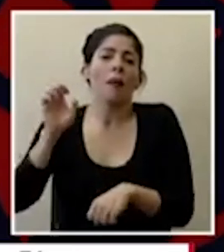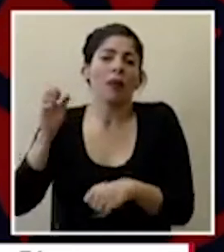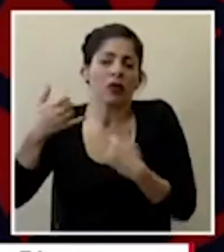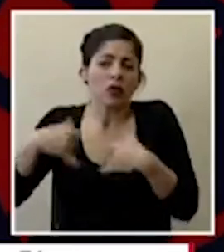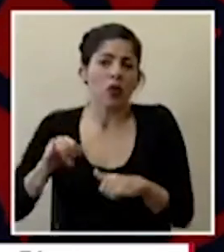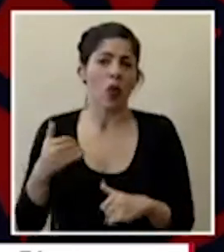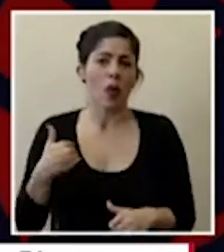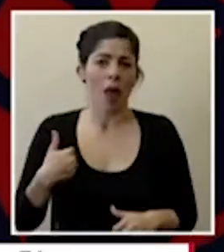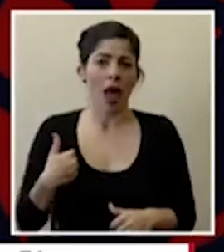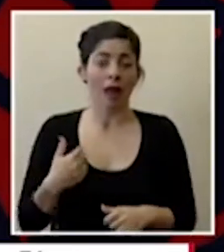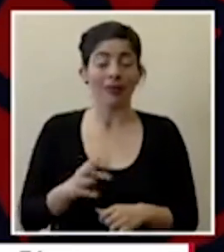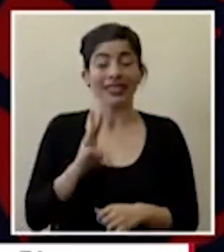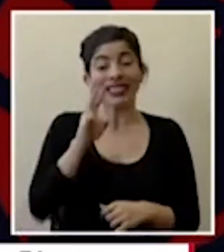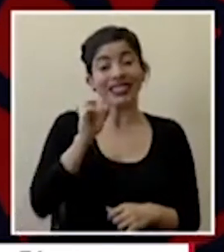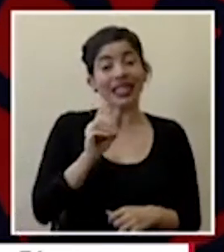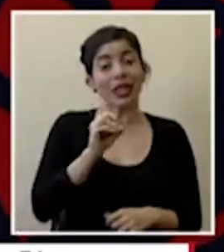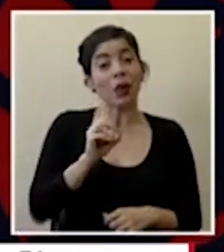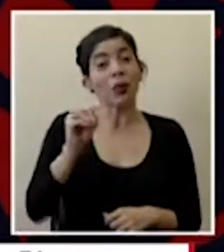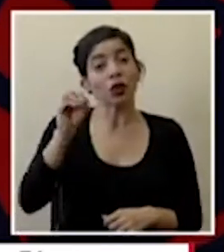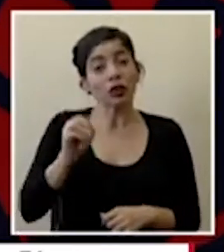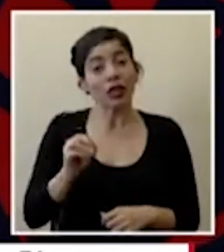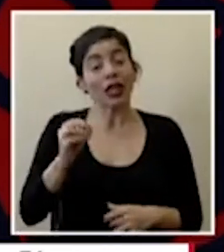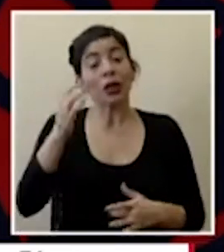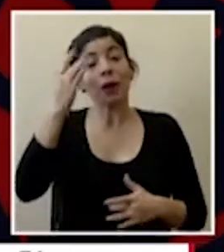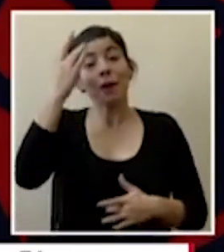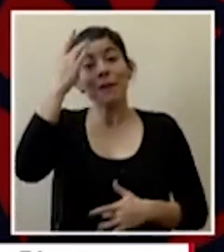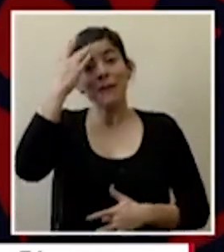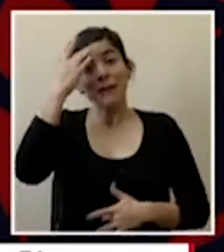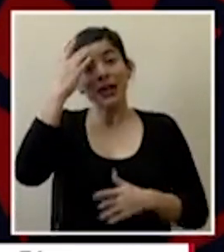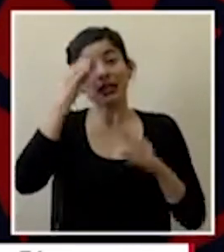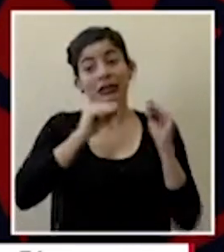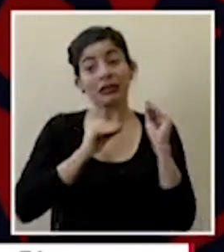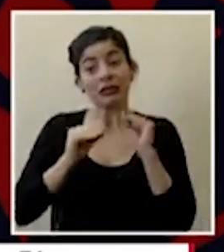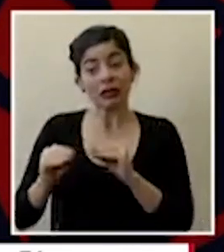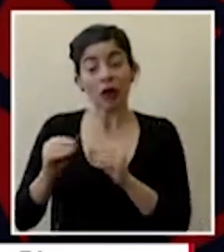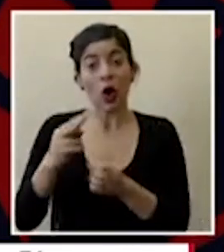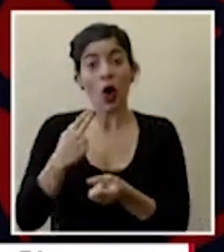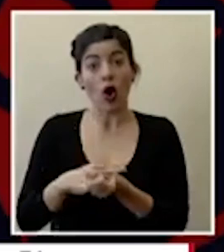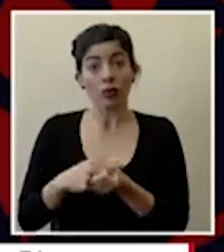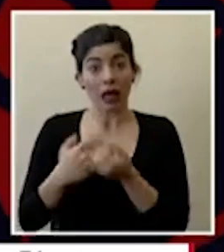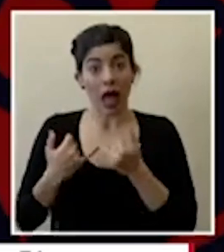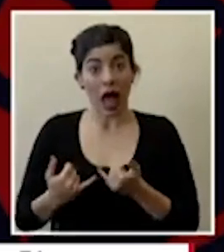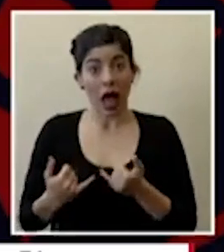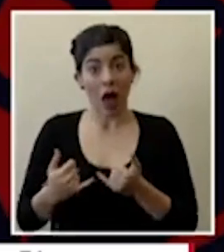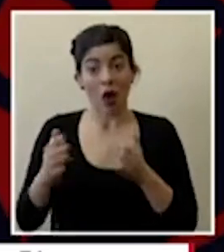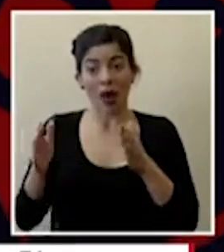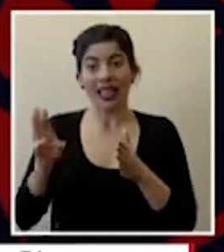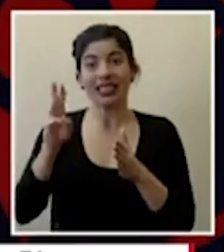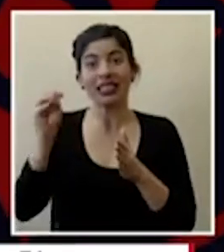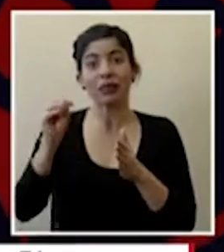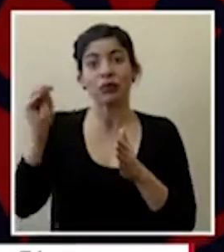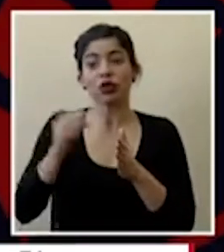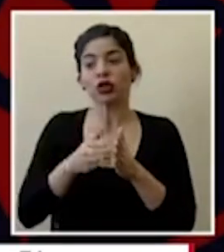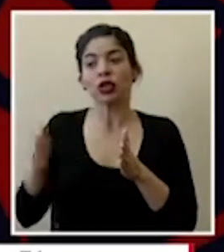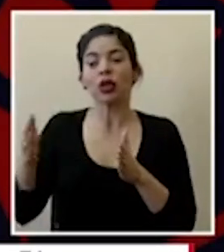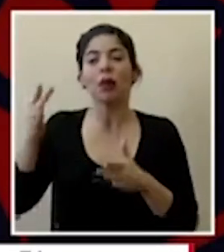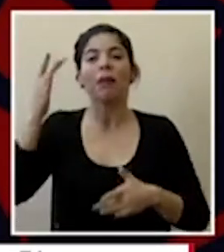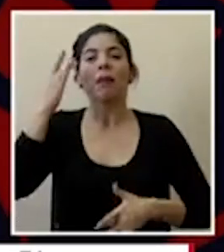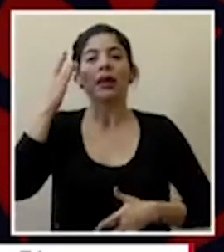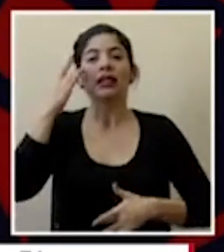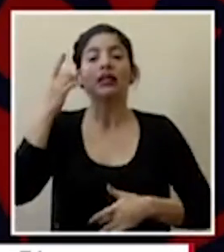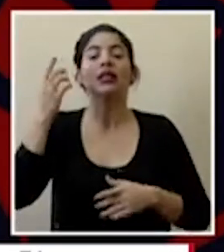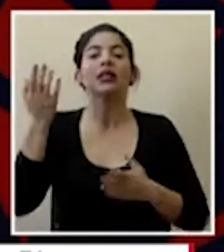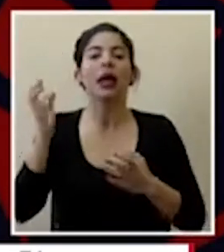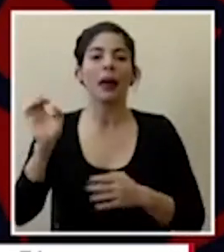llegando el 60% de los pacientes que están internados en los hospitales en estos momentos son pacientes que ingresaron por los